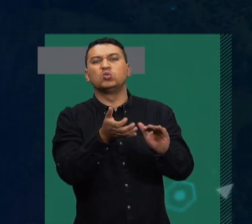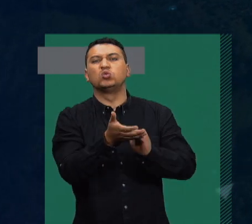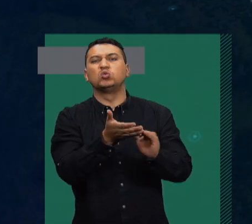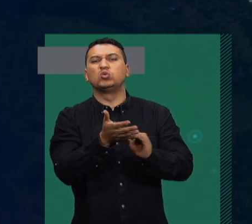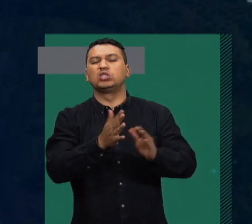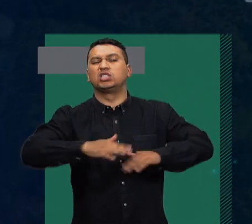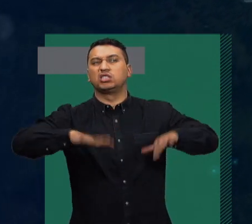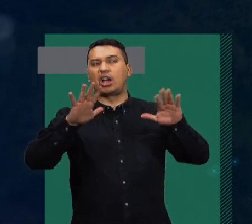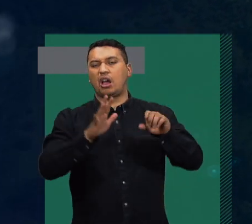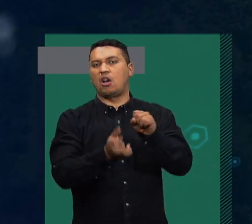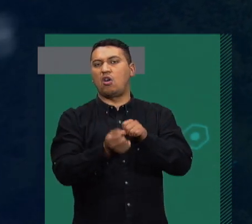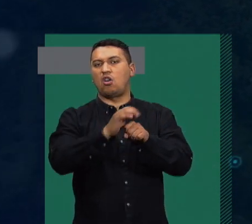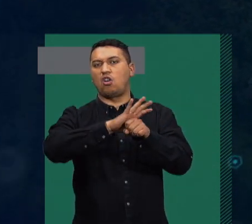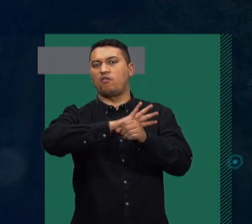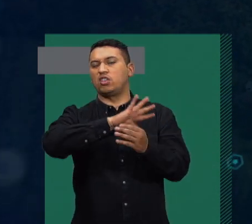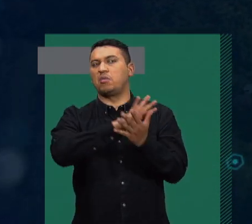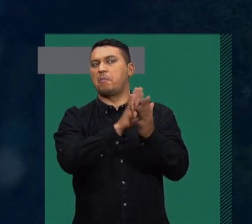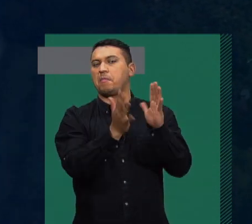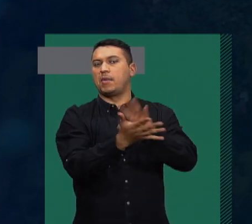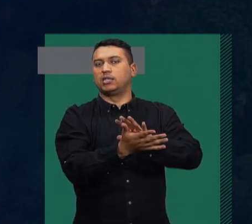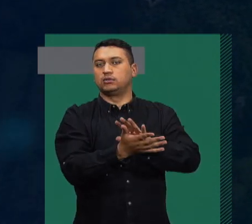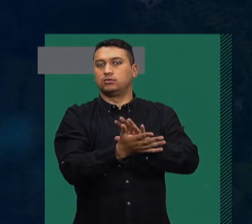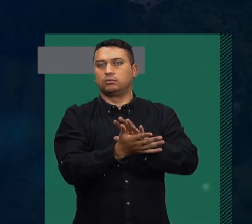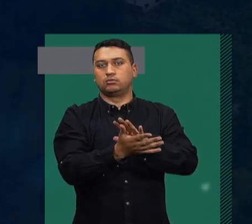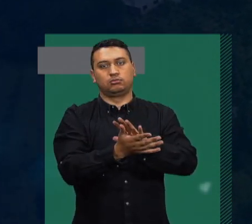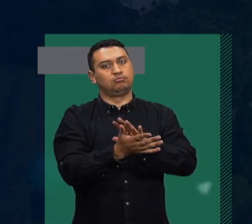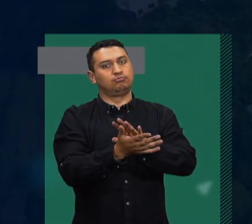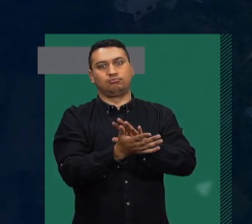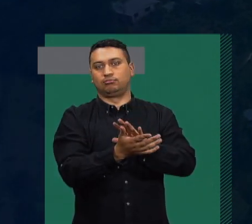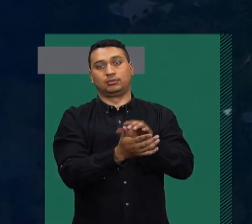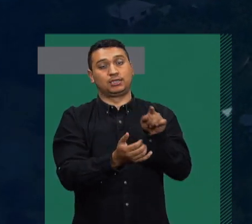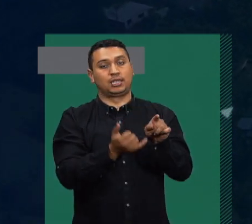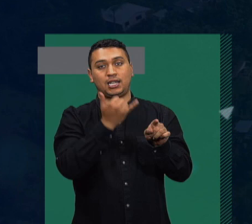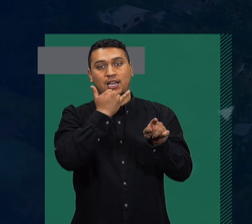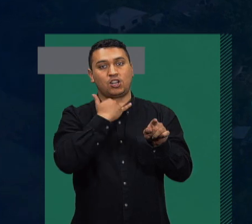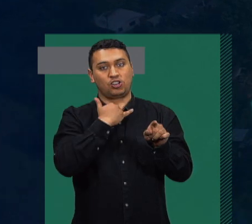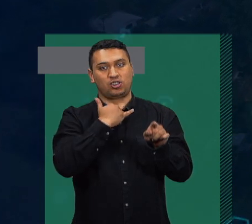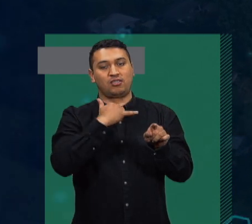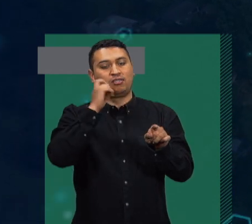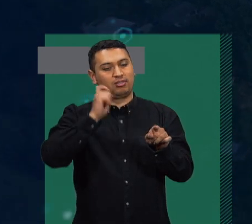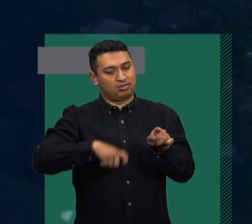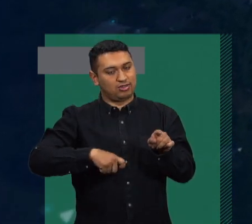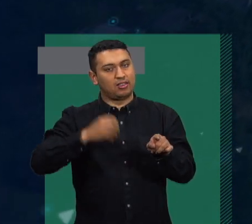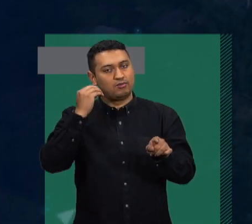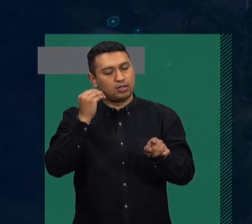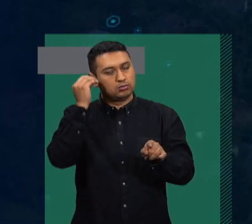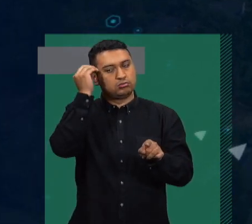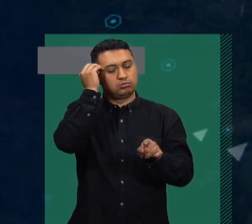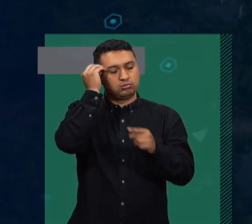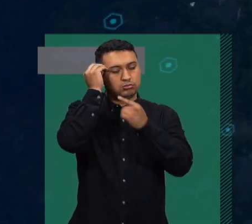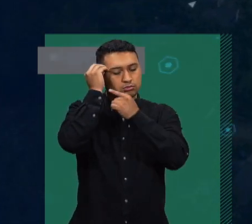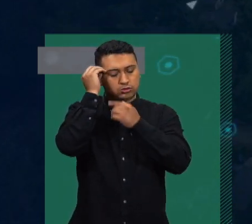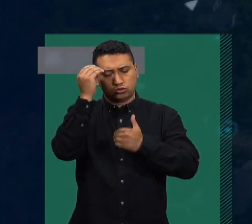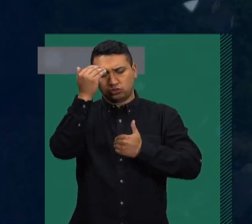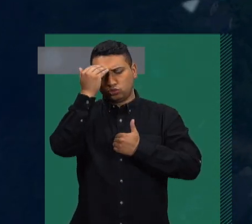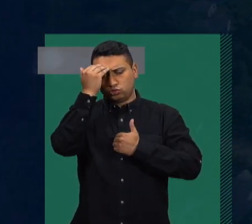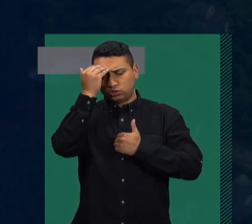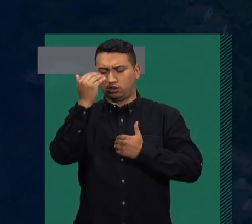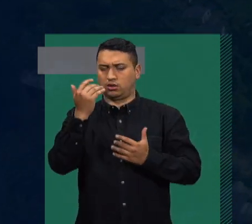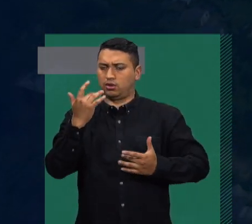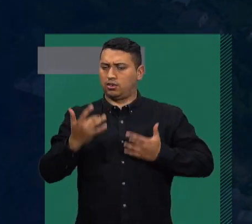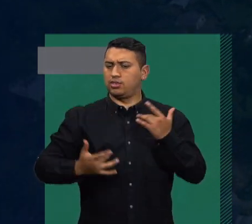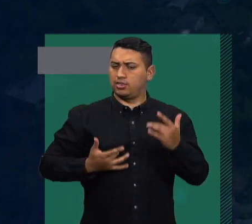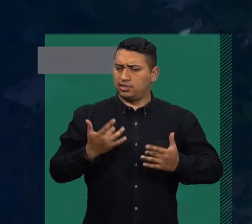nos vamos a quitar la posibilidad de disfrutar y aprender de lo que está ocurriendo. ¿Por qué digo disfrutar? Porque es que esto tiene también dos